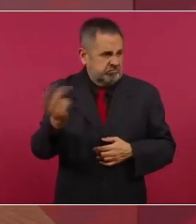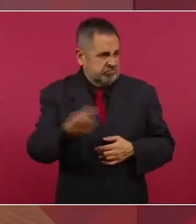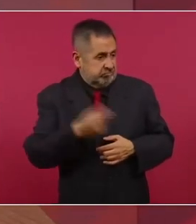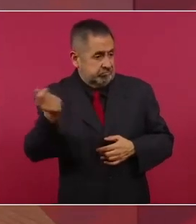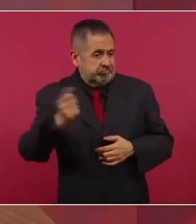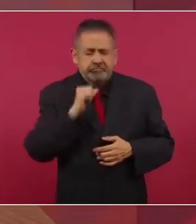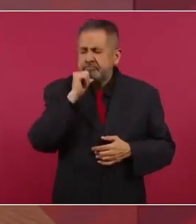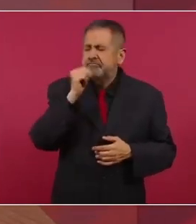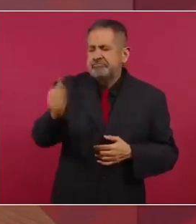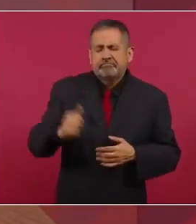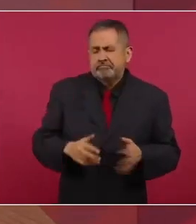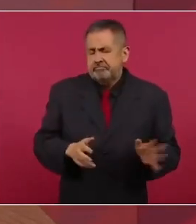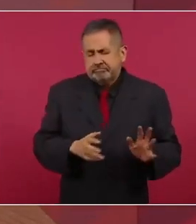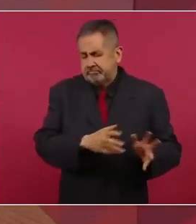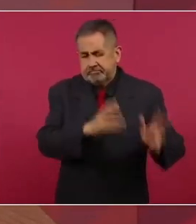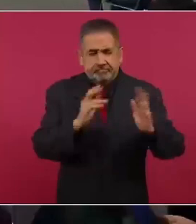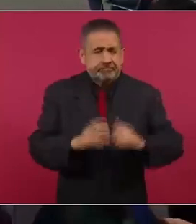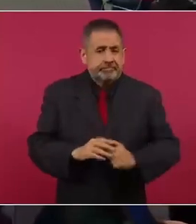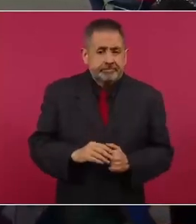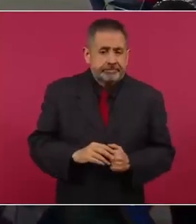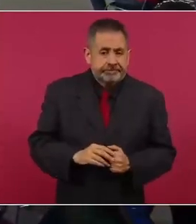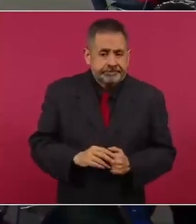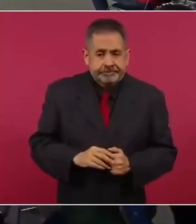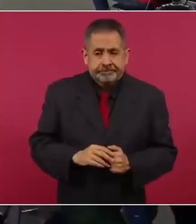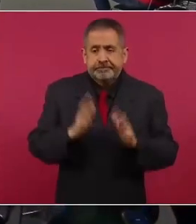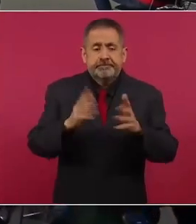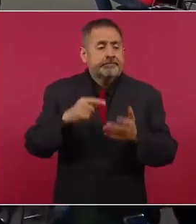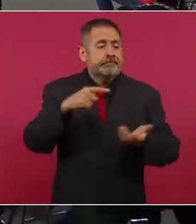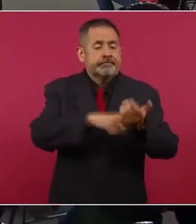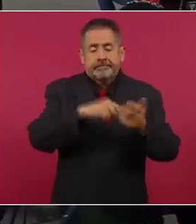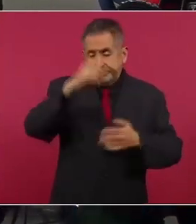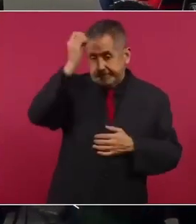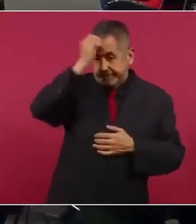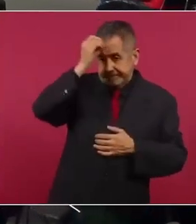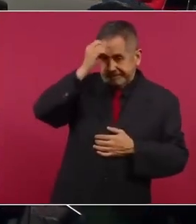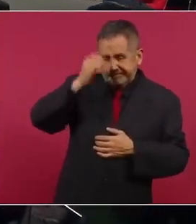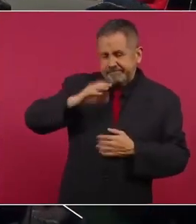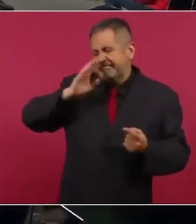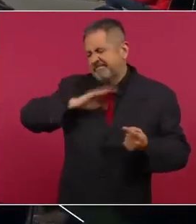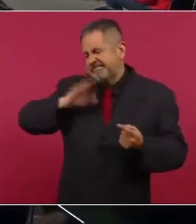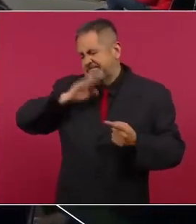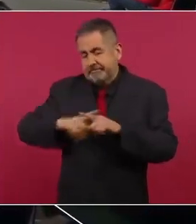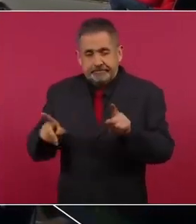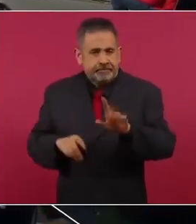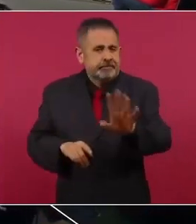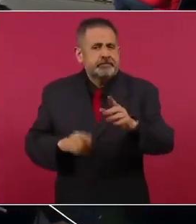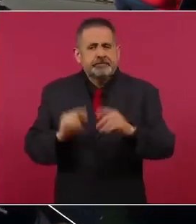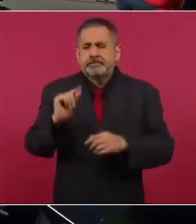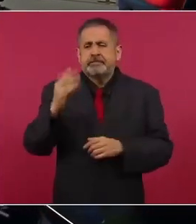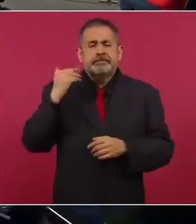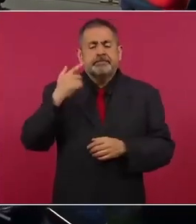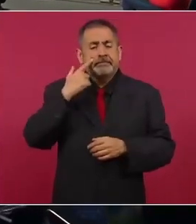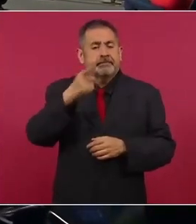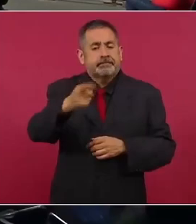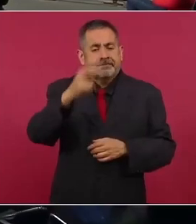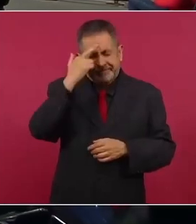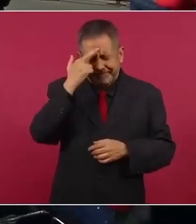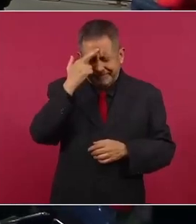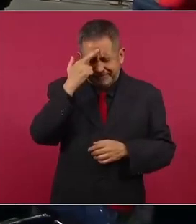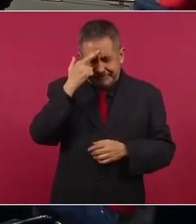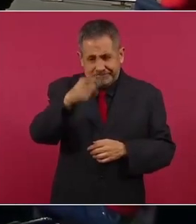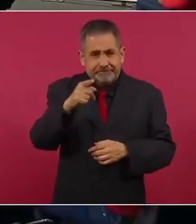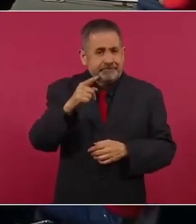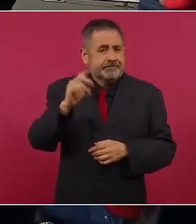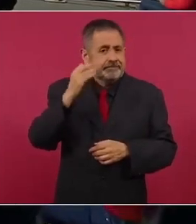opina mal. Una vez, hace poco, creo que con Cedillo,